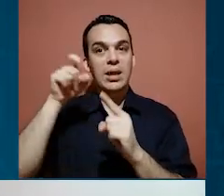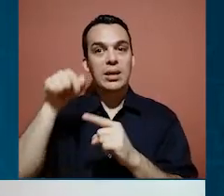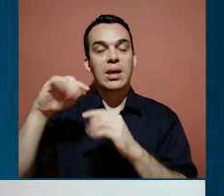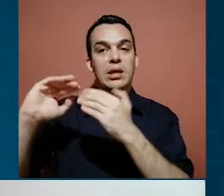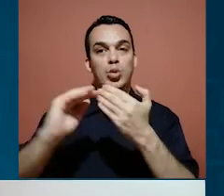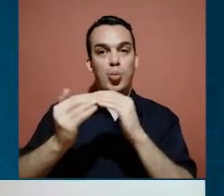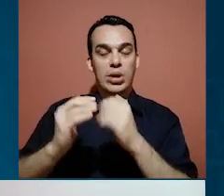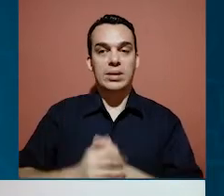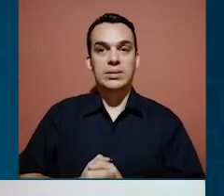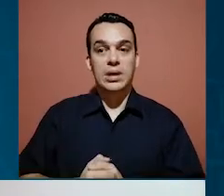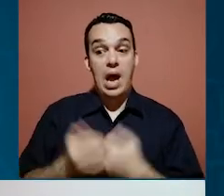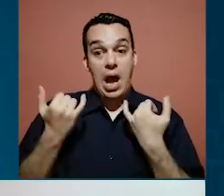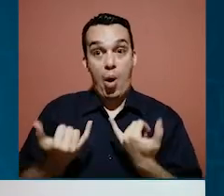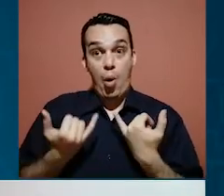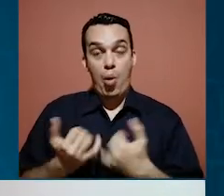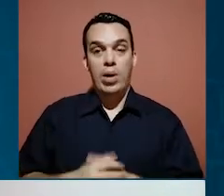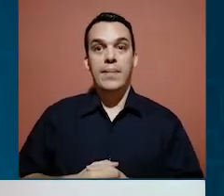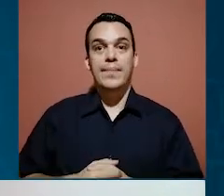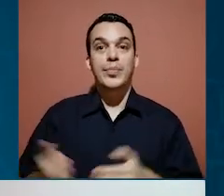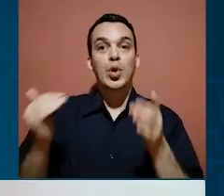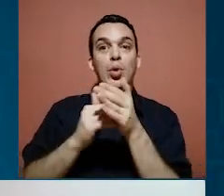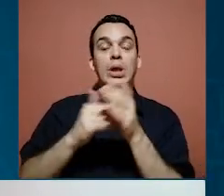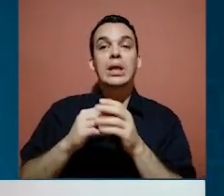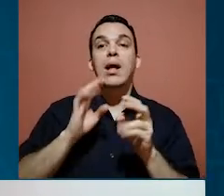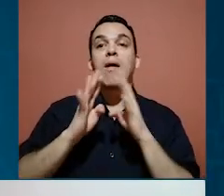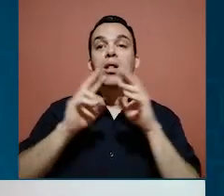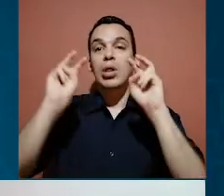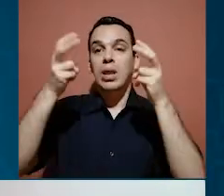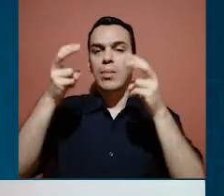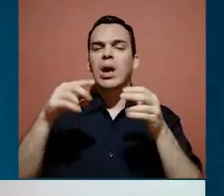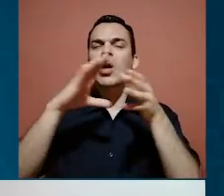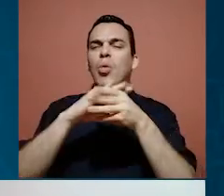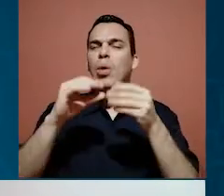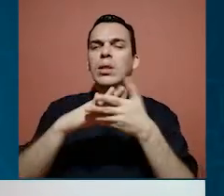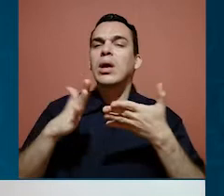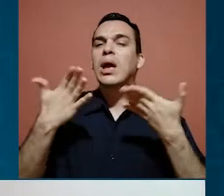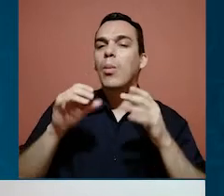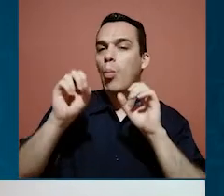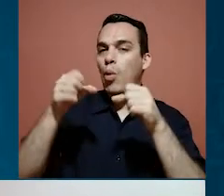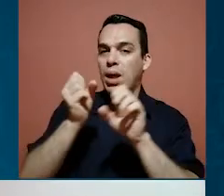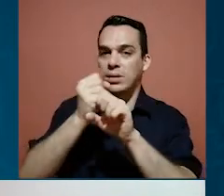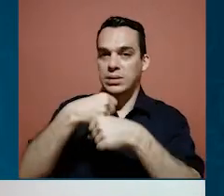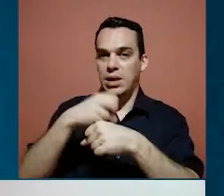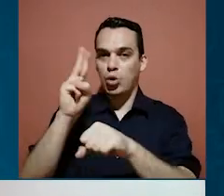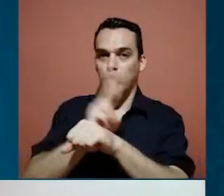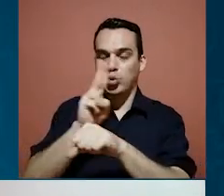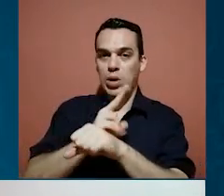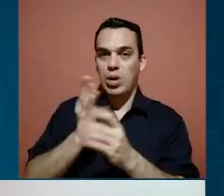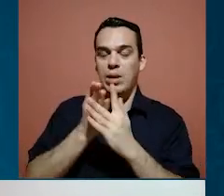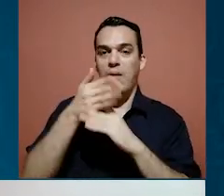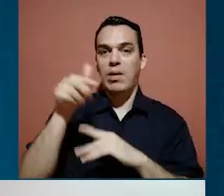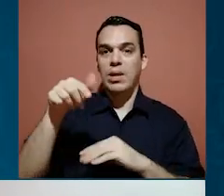las comunidades. Quería ahora, retomando el tema, que usted nos cuente qué pueden hacer los usuarios